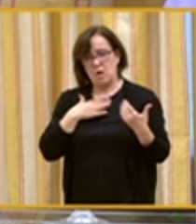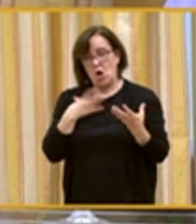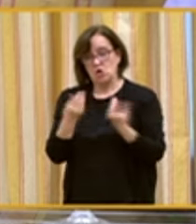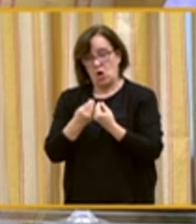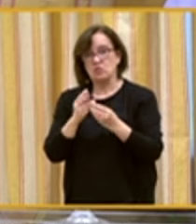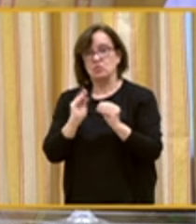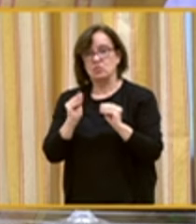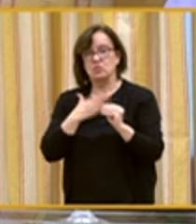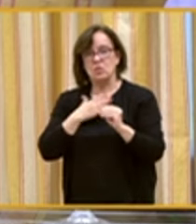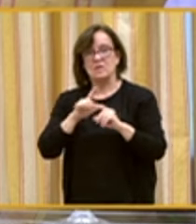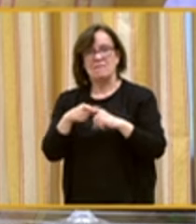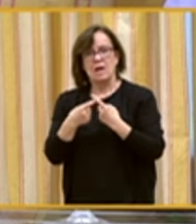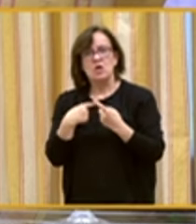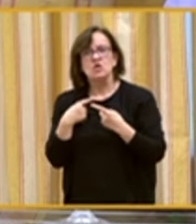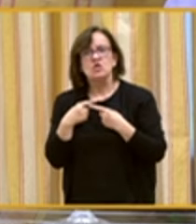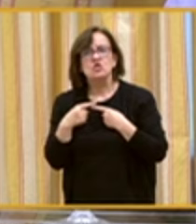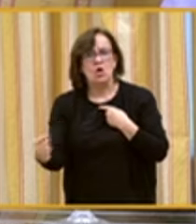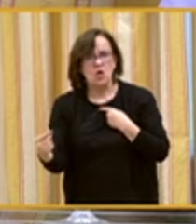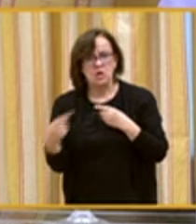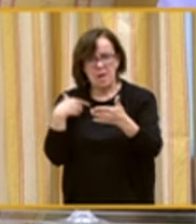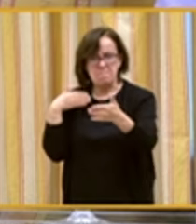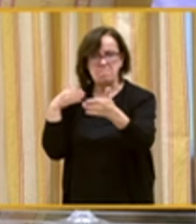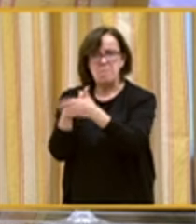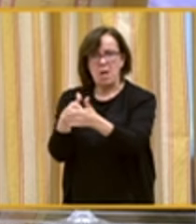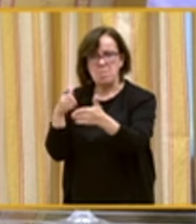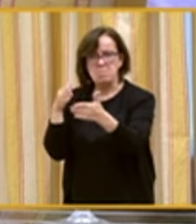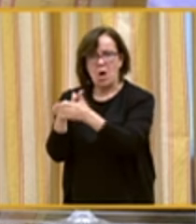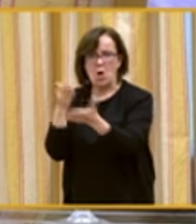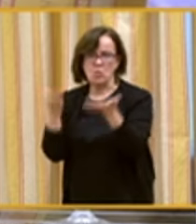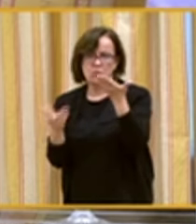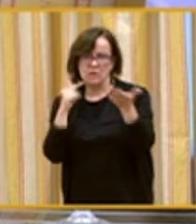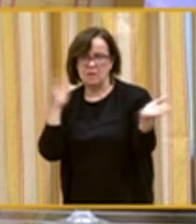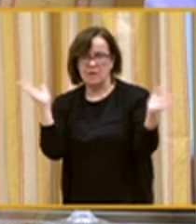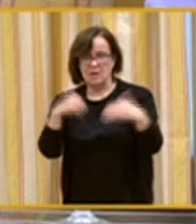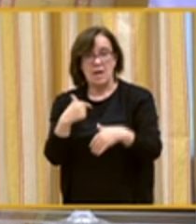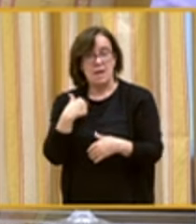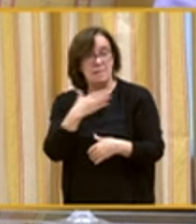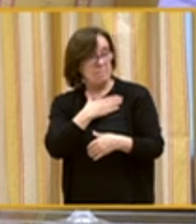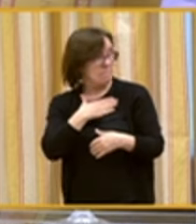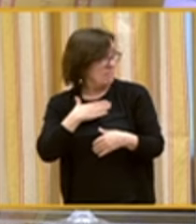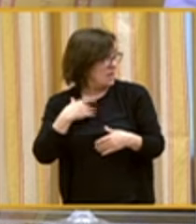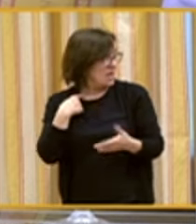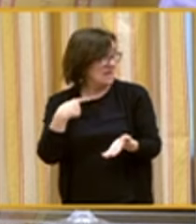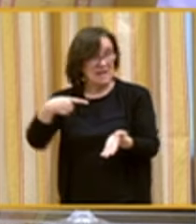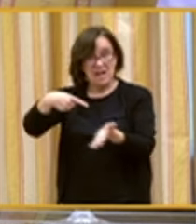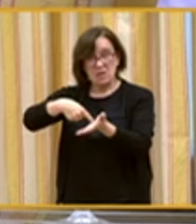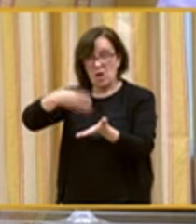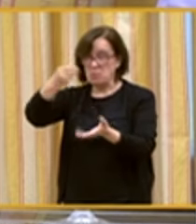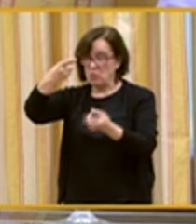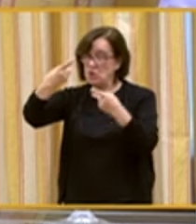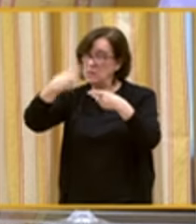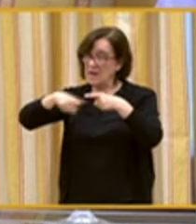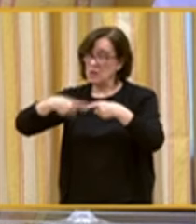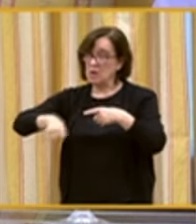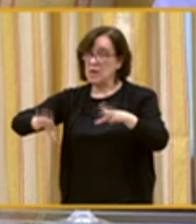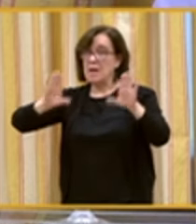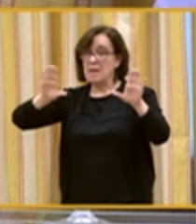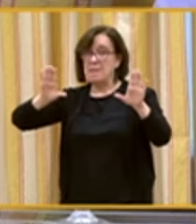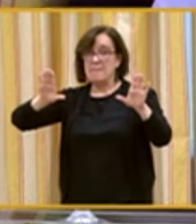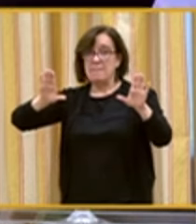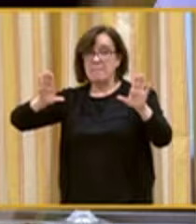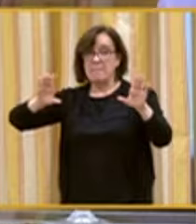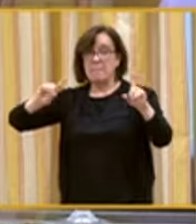familias todos los días esos obstáculos e injusticia. Me gustaría reivindicar muchas cosas, pero las